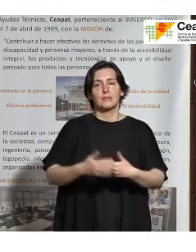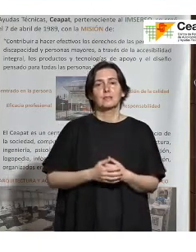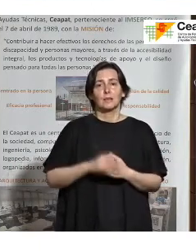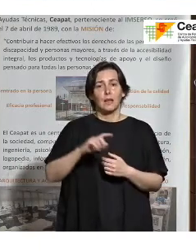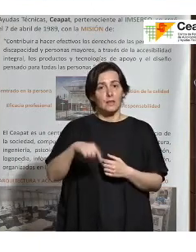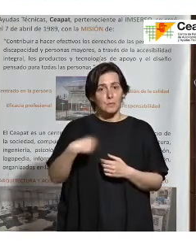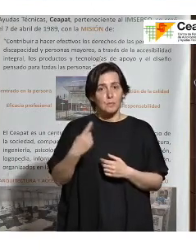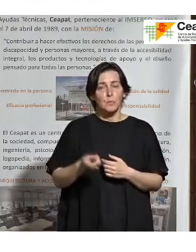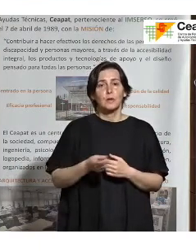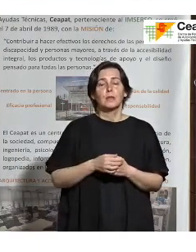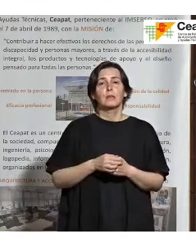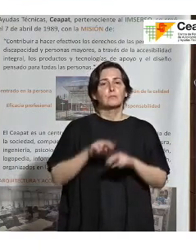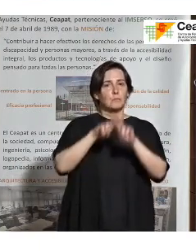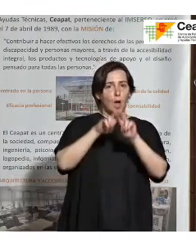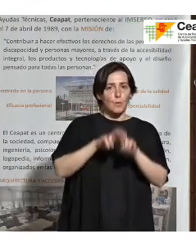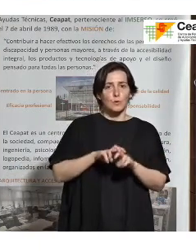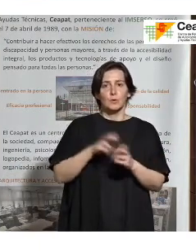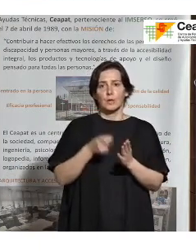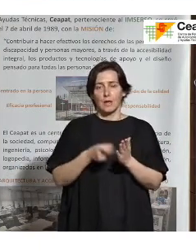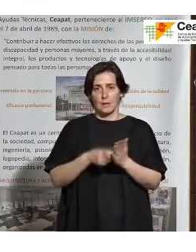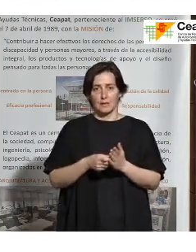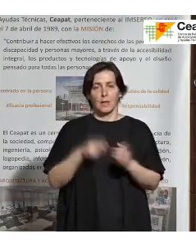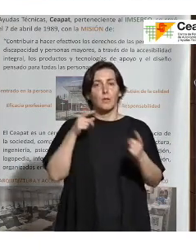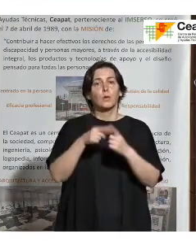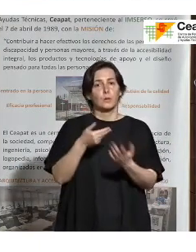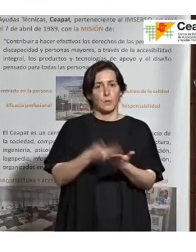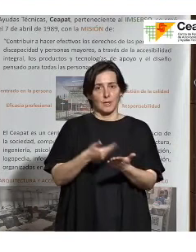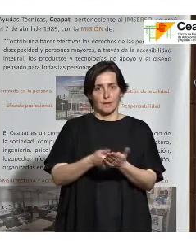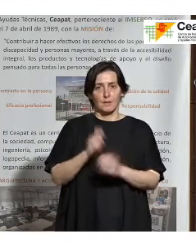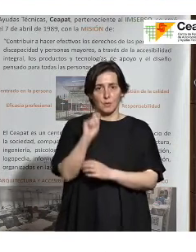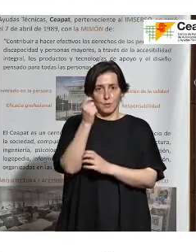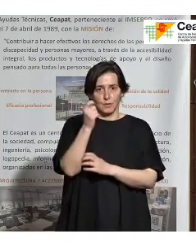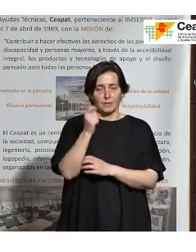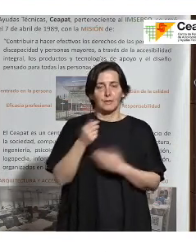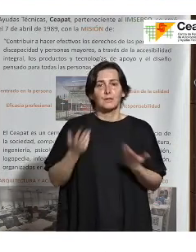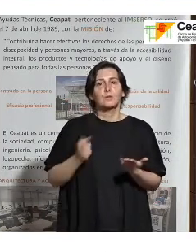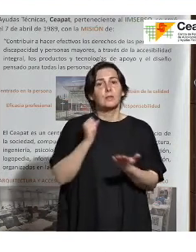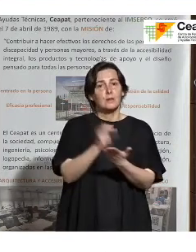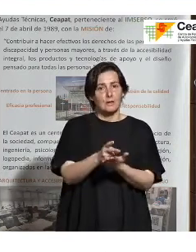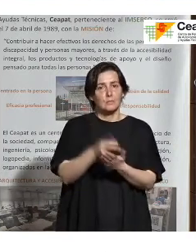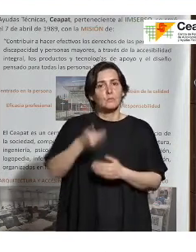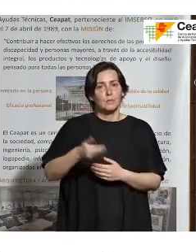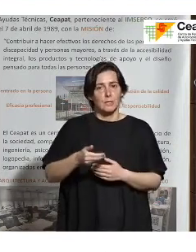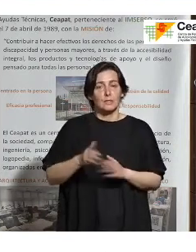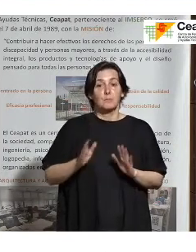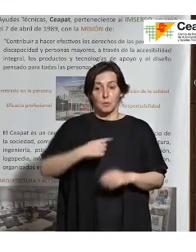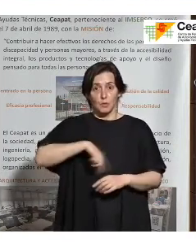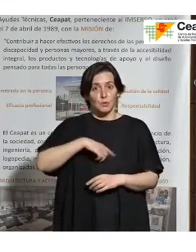tendremos que pasar esa auditoría de calidad para certificarnos. Por lo tanto, tenemos un reto importante, pero no somos los únicos.